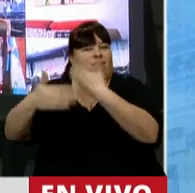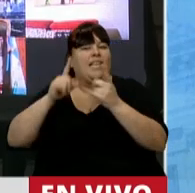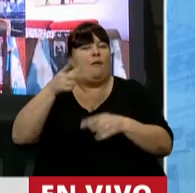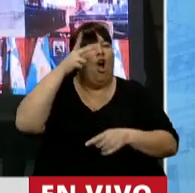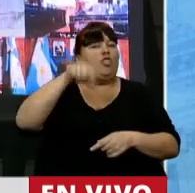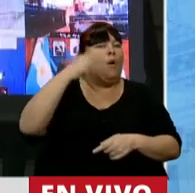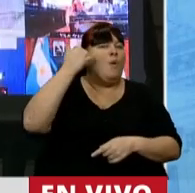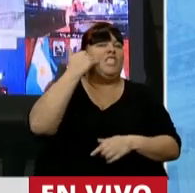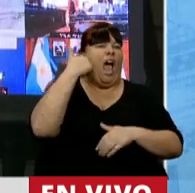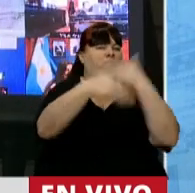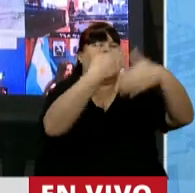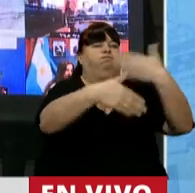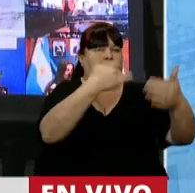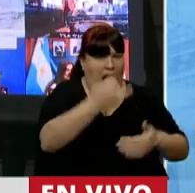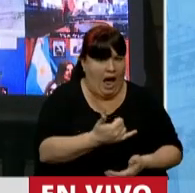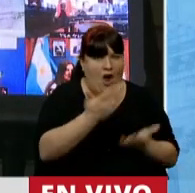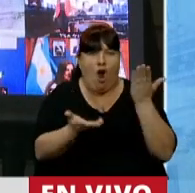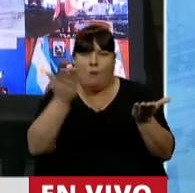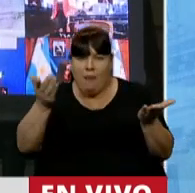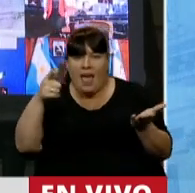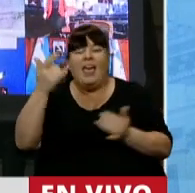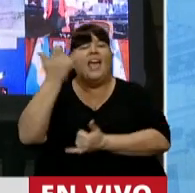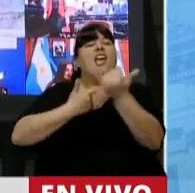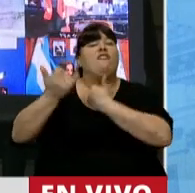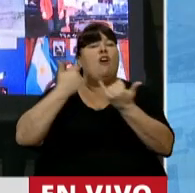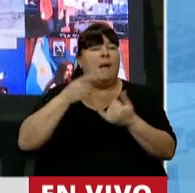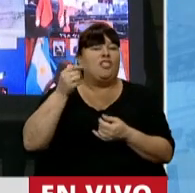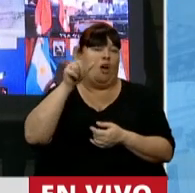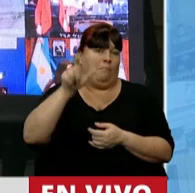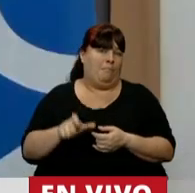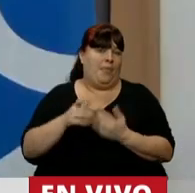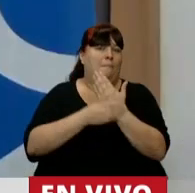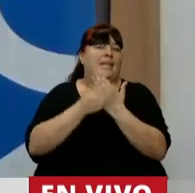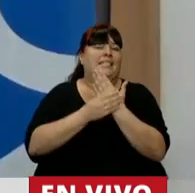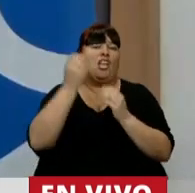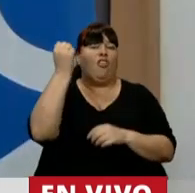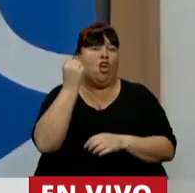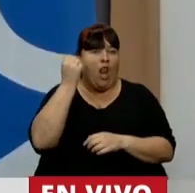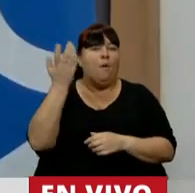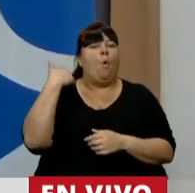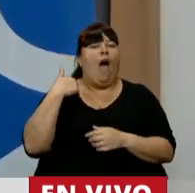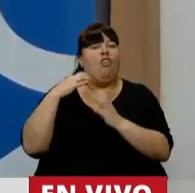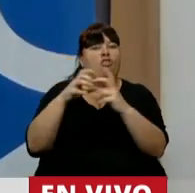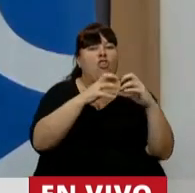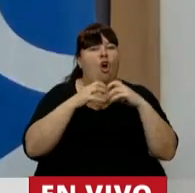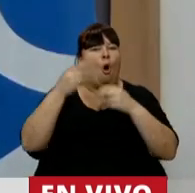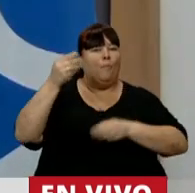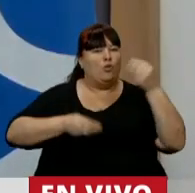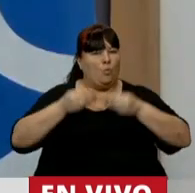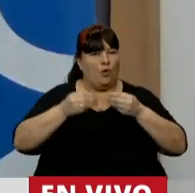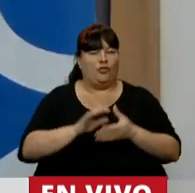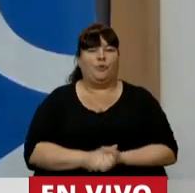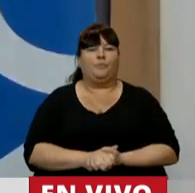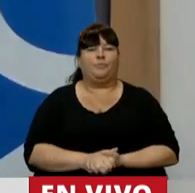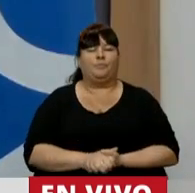,9% de los desarrollados, según la información que nos brindaron los funcionarios del Ministerio de Economía cuando tratamos el presupuesto.